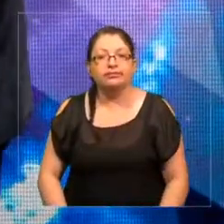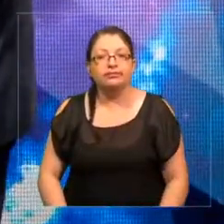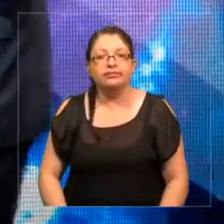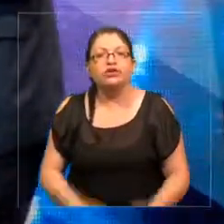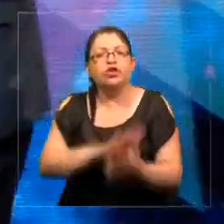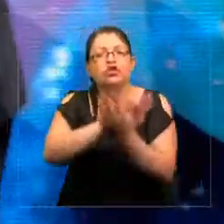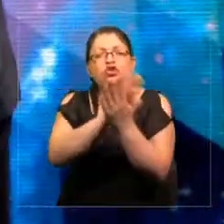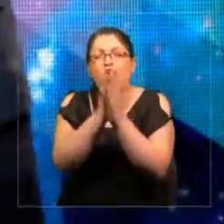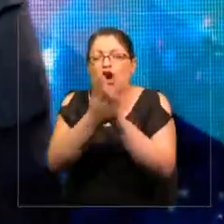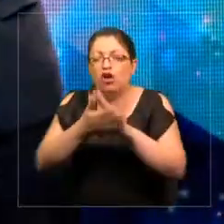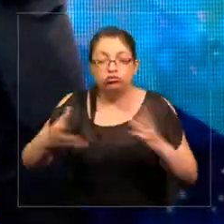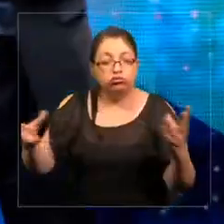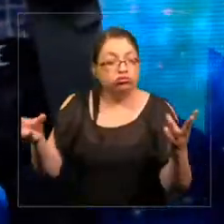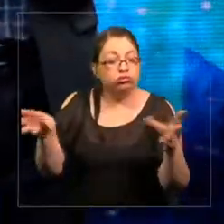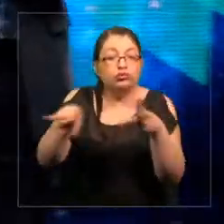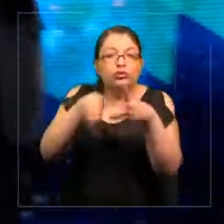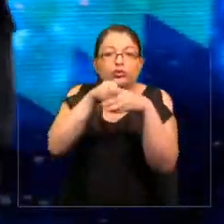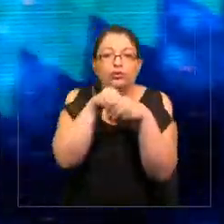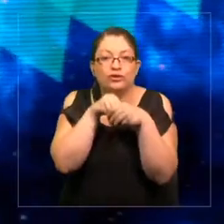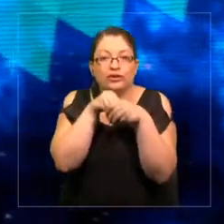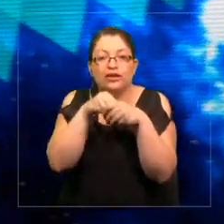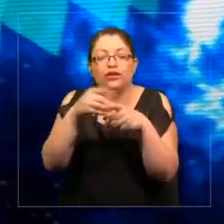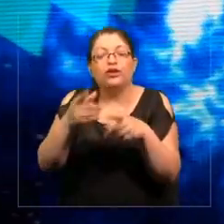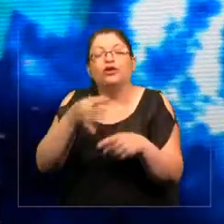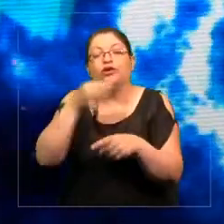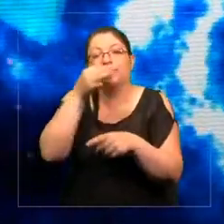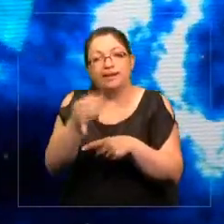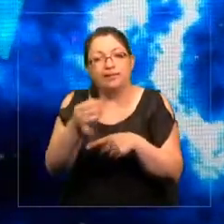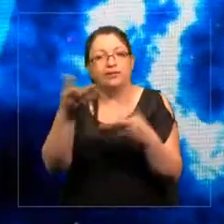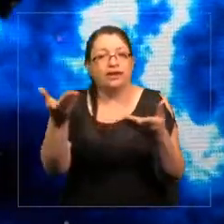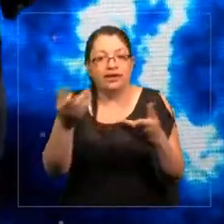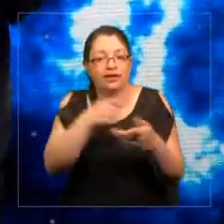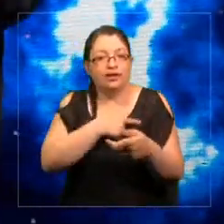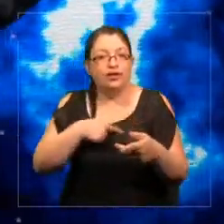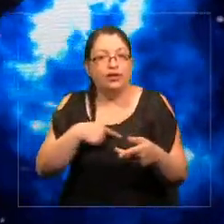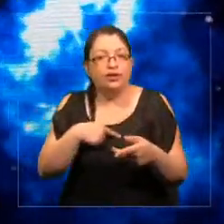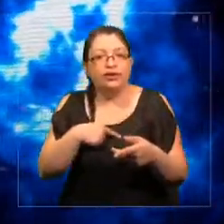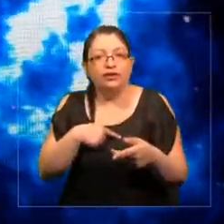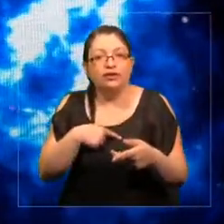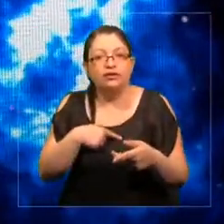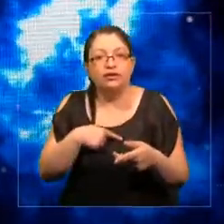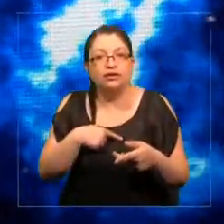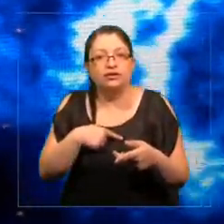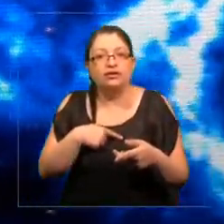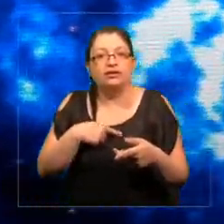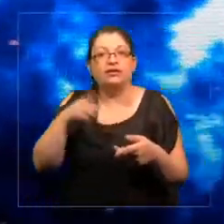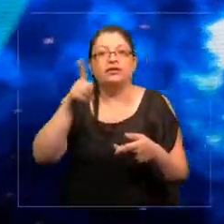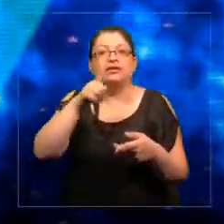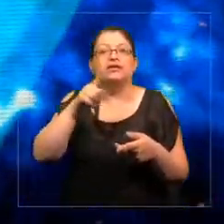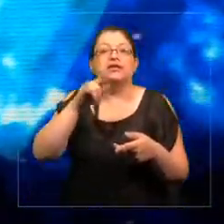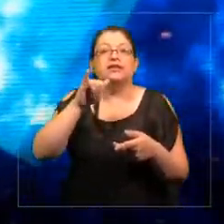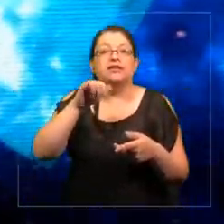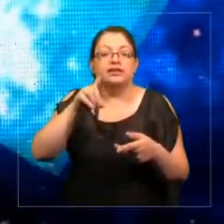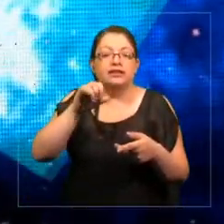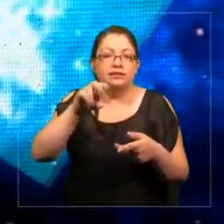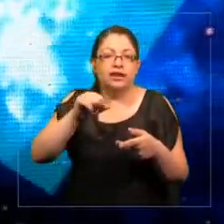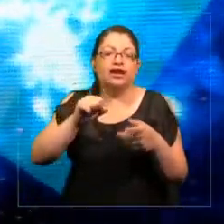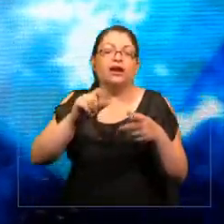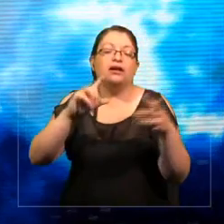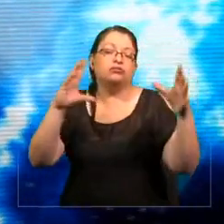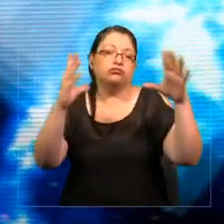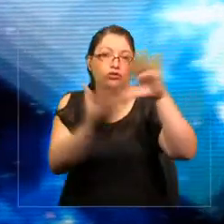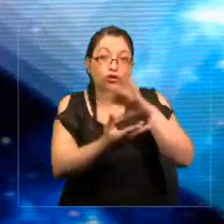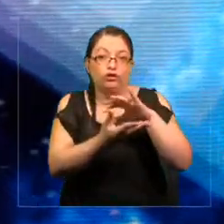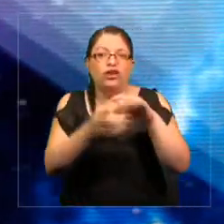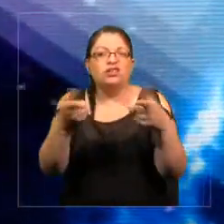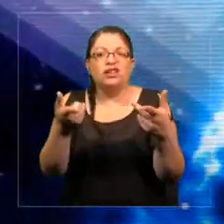esto en una sola entidad. Y lo llamamos la sindémica global. Es la sinergia de